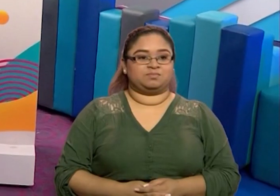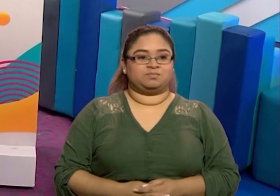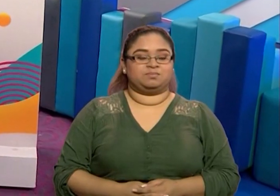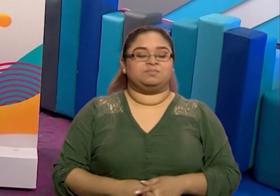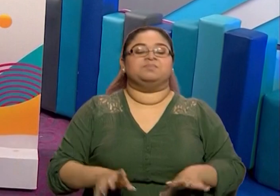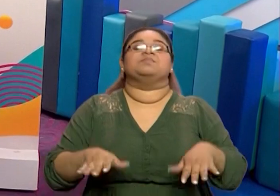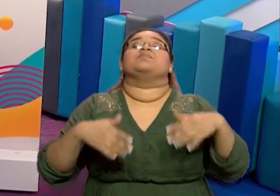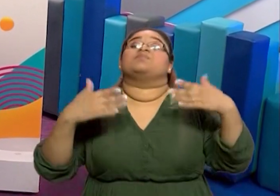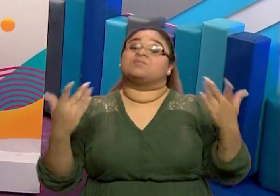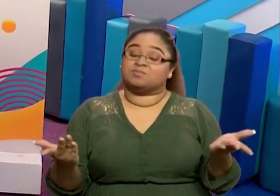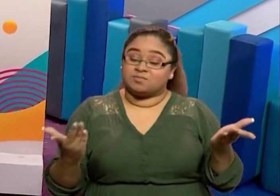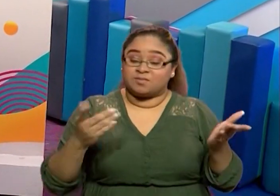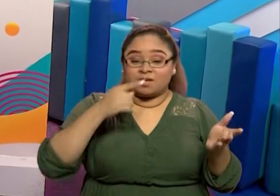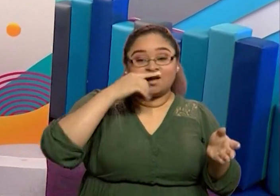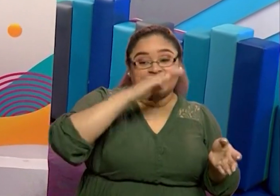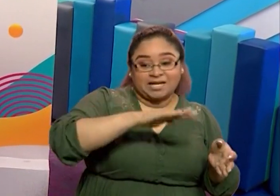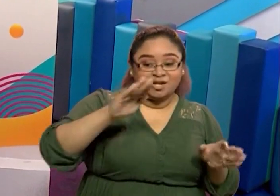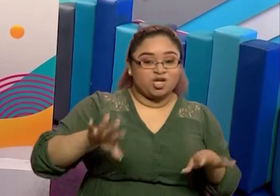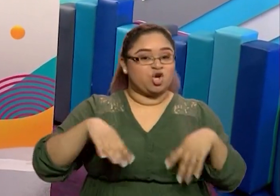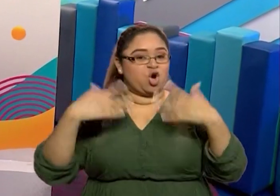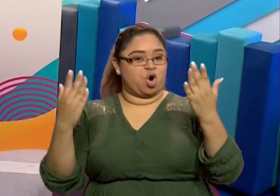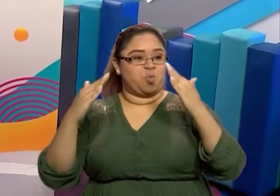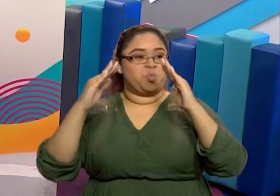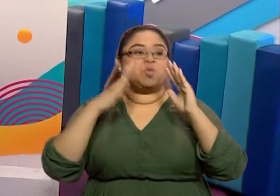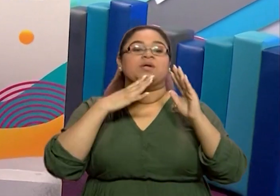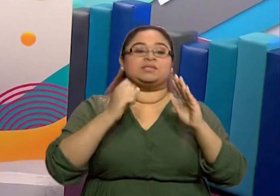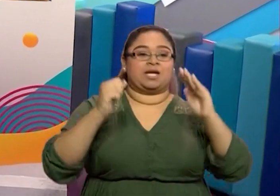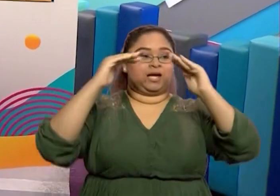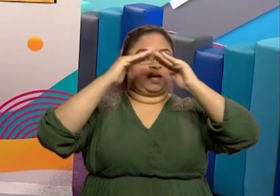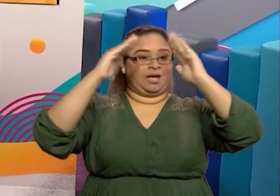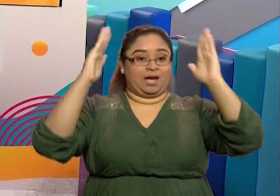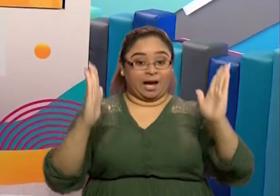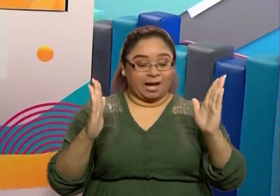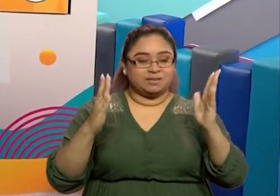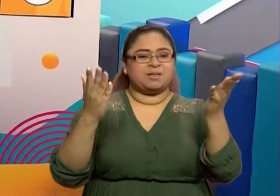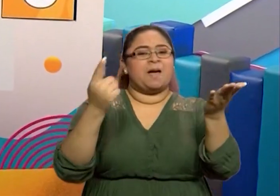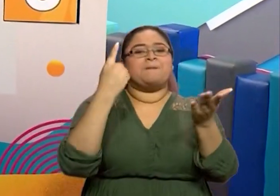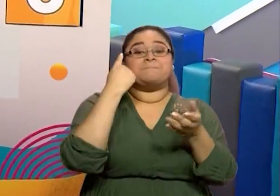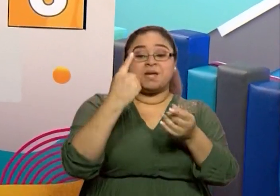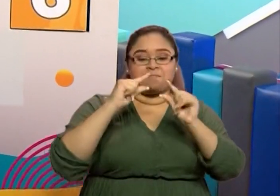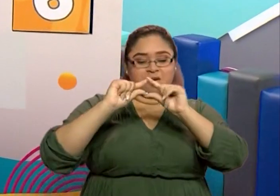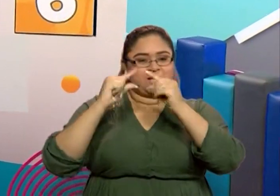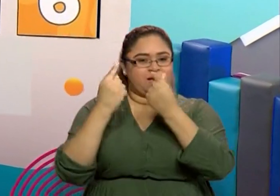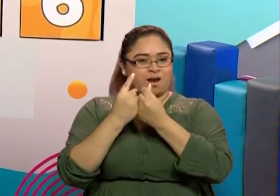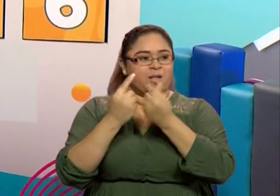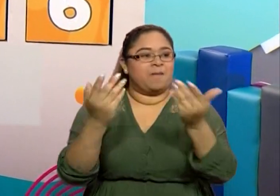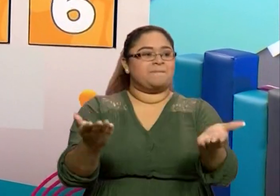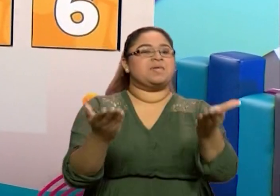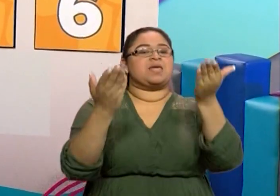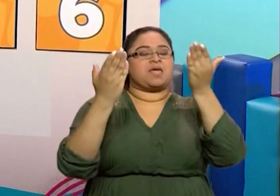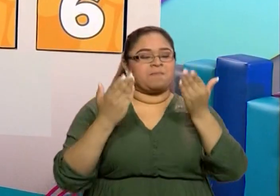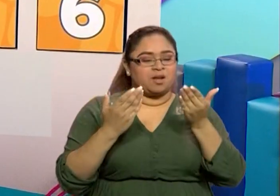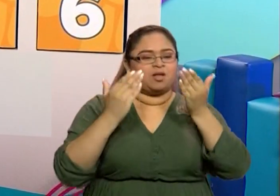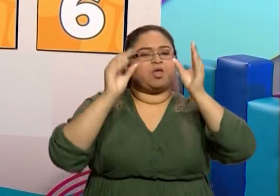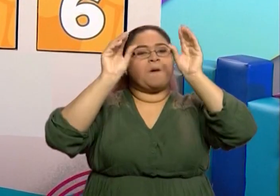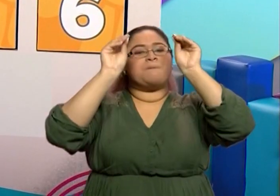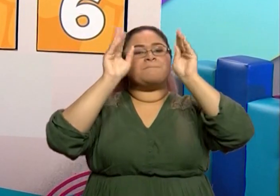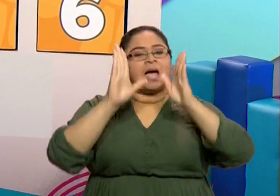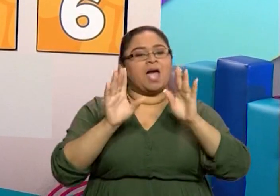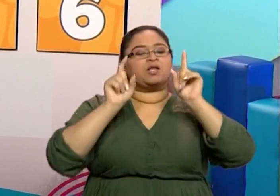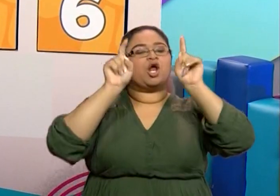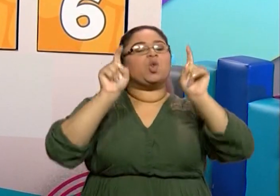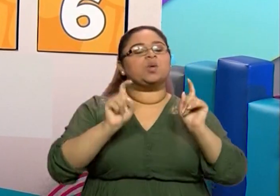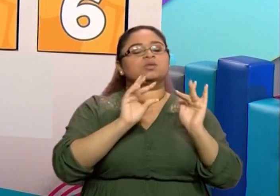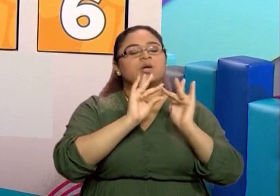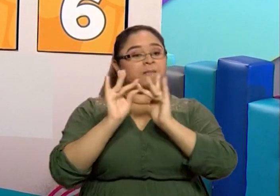¿Qué tal? ¿Cómo están todos en casa? Bienvenidos. Niños de primer grado, ¿cómo están? Maestros de educación especial, padres de